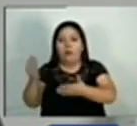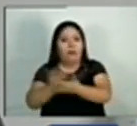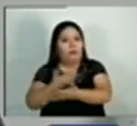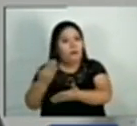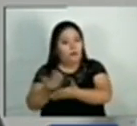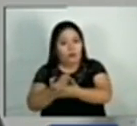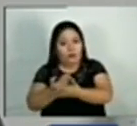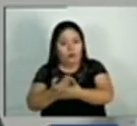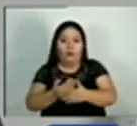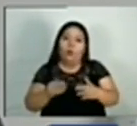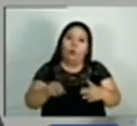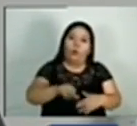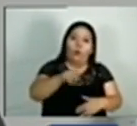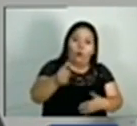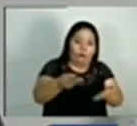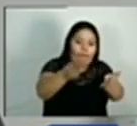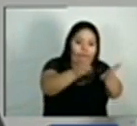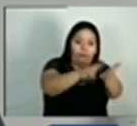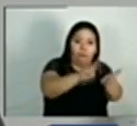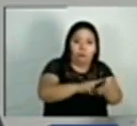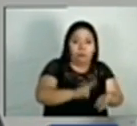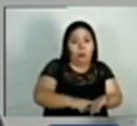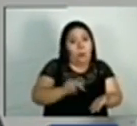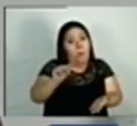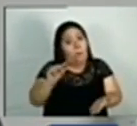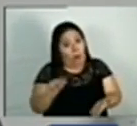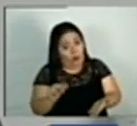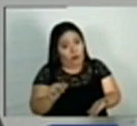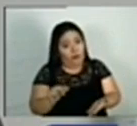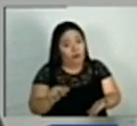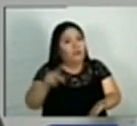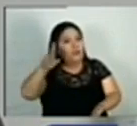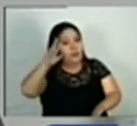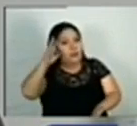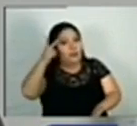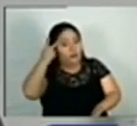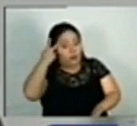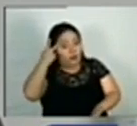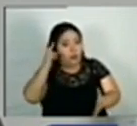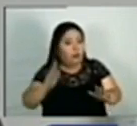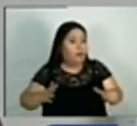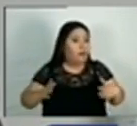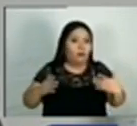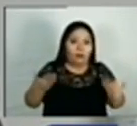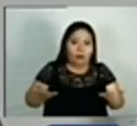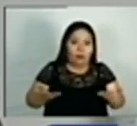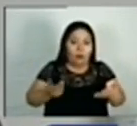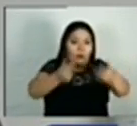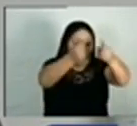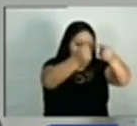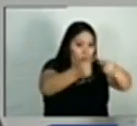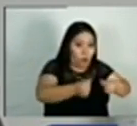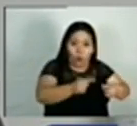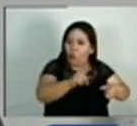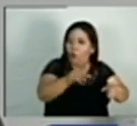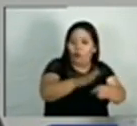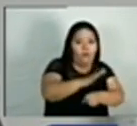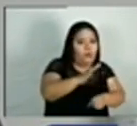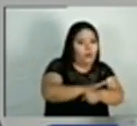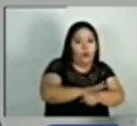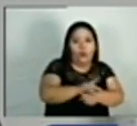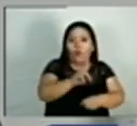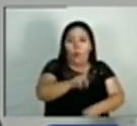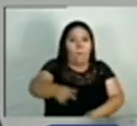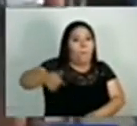adicionalmente las tasas de matrícula han disminuido. ¿Esto qué es lo que implica? Que los recursos no están siendo ni suficientes ni se están